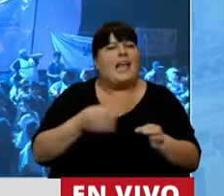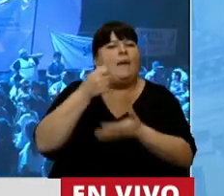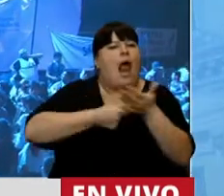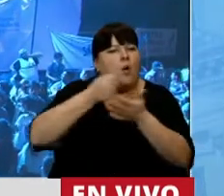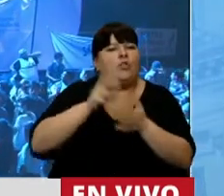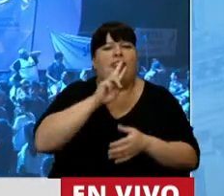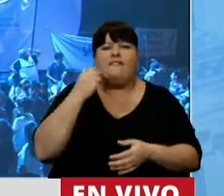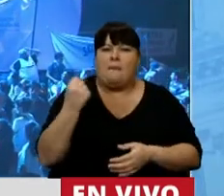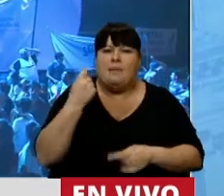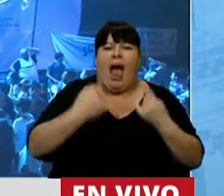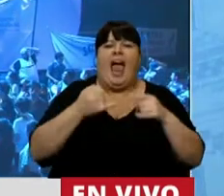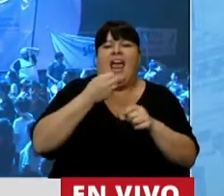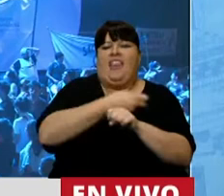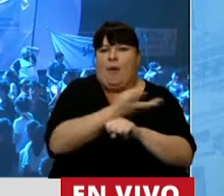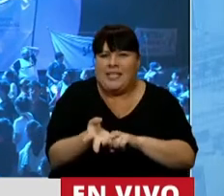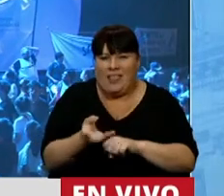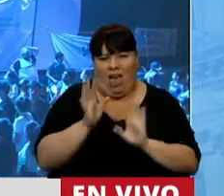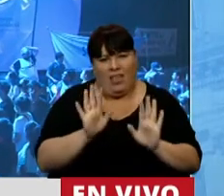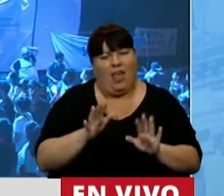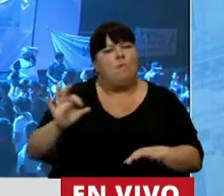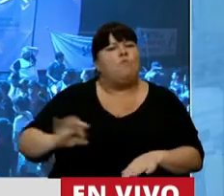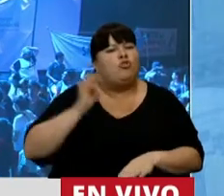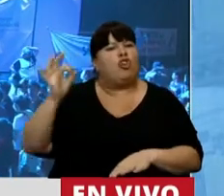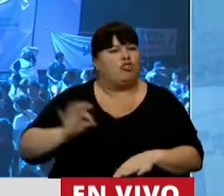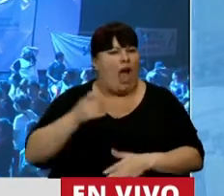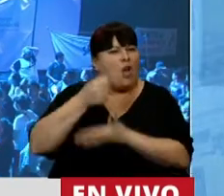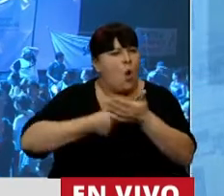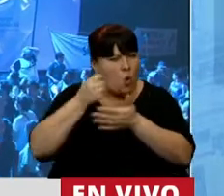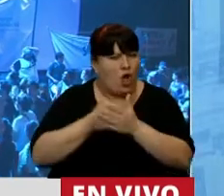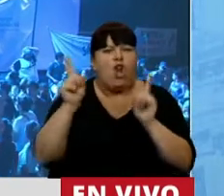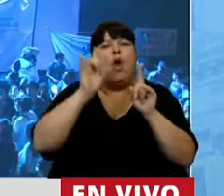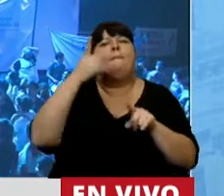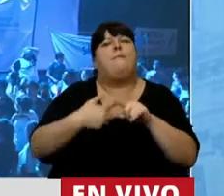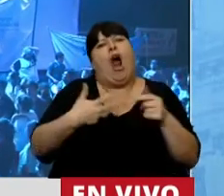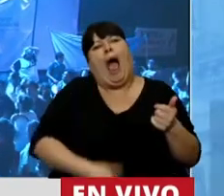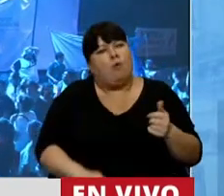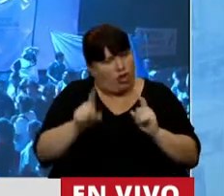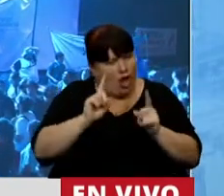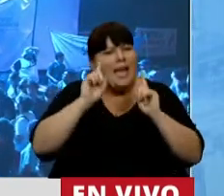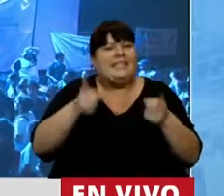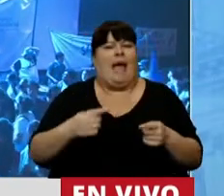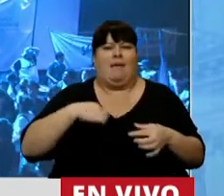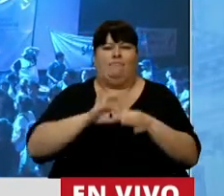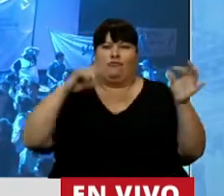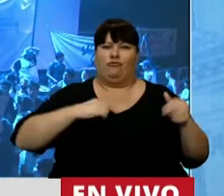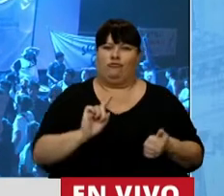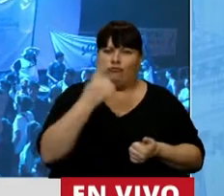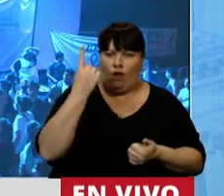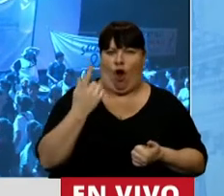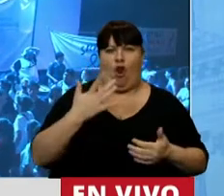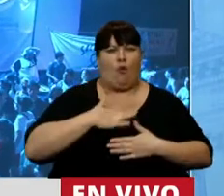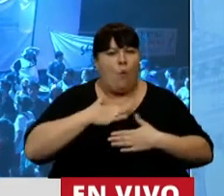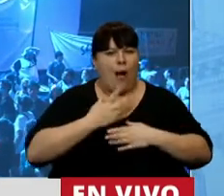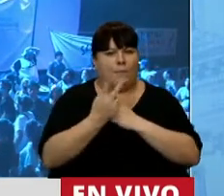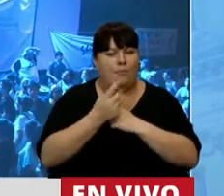la lucha de los feminismos y las diversidades. Hace años que llevan adelante esta lucha, que no es solo por el aborto, también es por la autonomía de sus